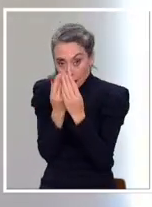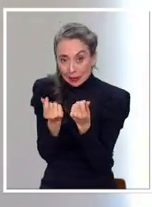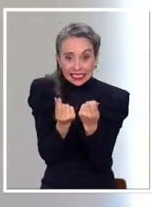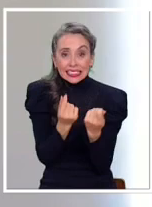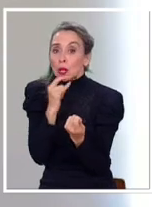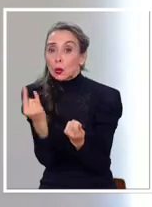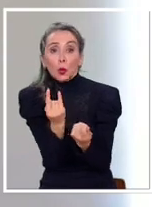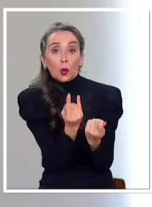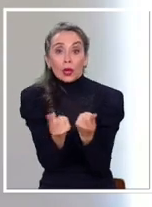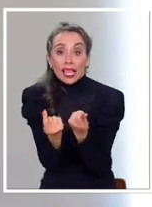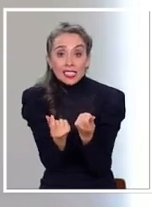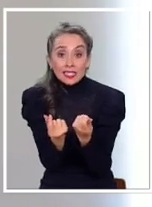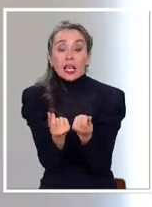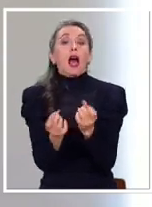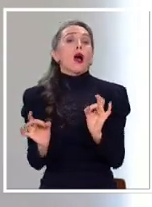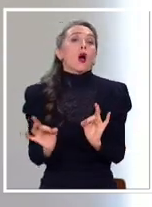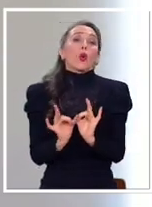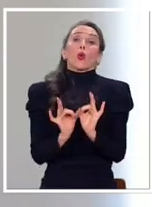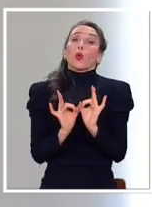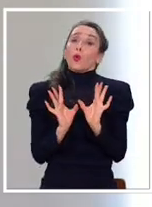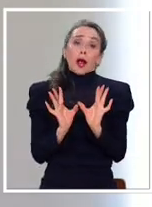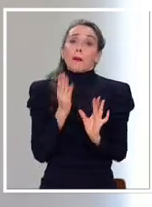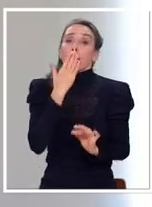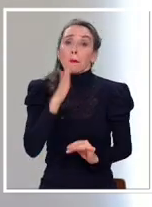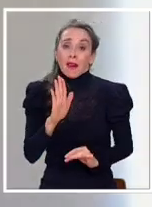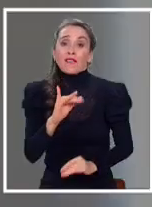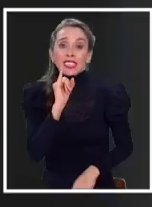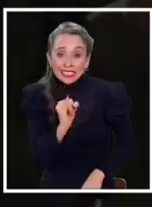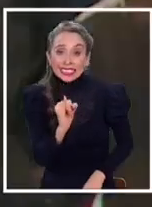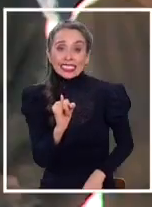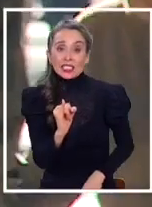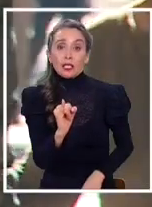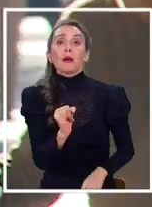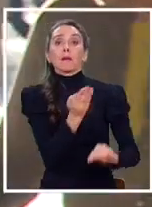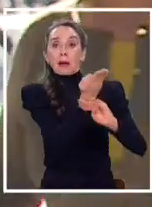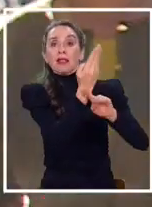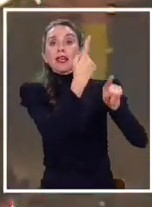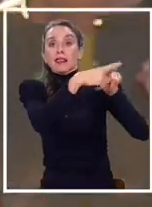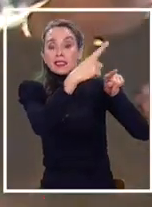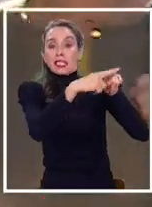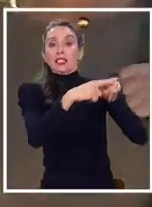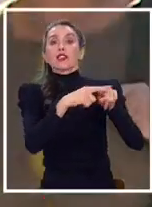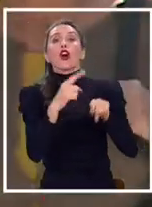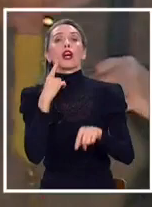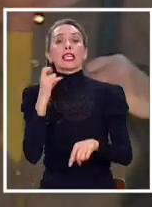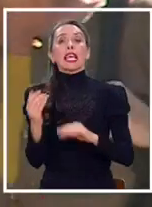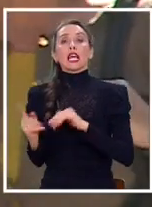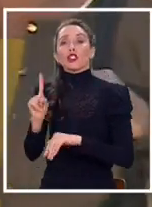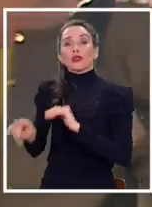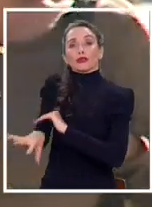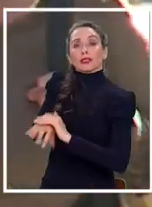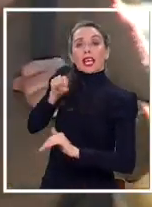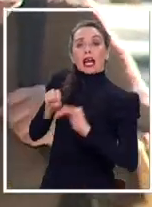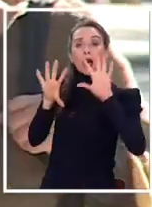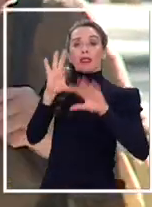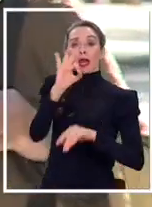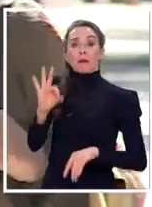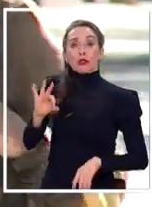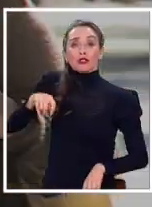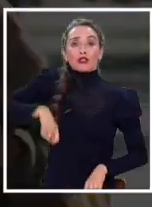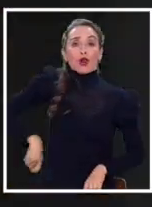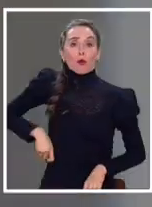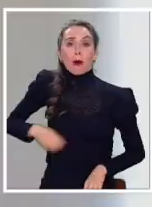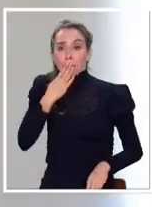tengo, es preferible, pero de todas formas es preferible. Preferible al adelanto o retiro del 10% de las